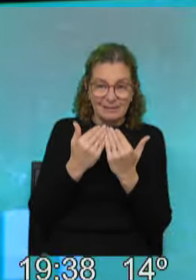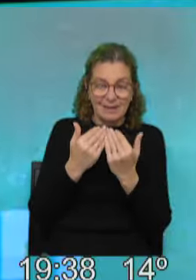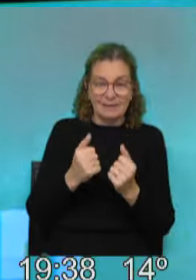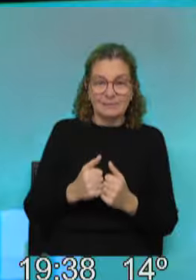gracias a ustedes. Continuamos.